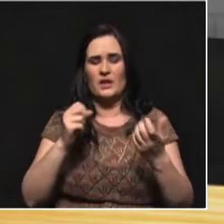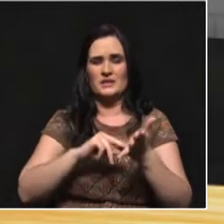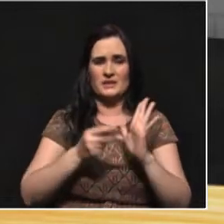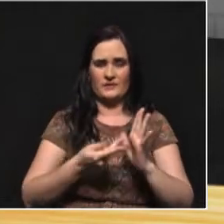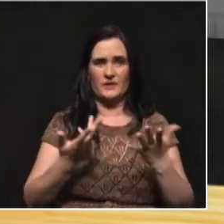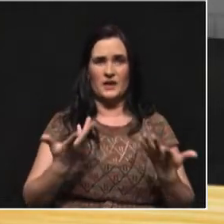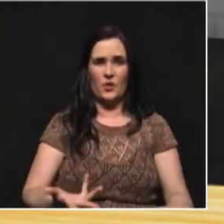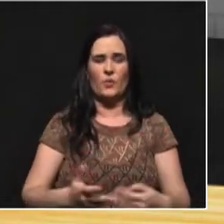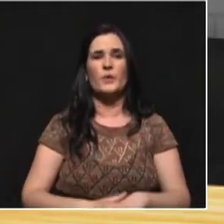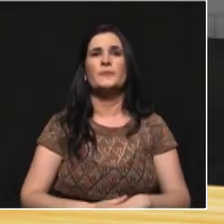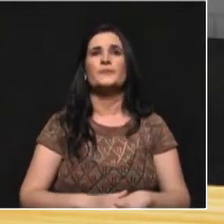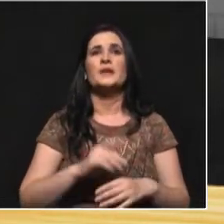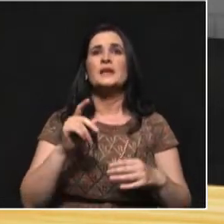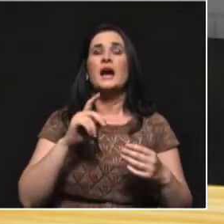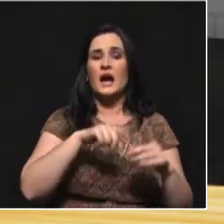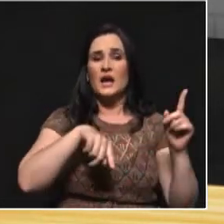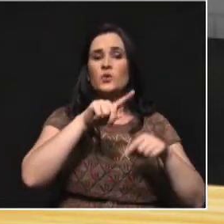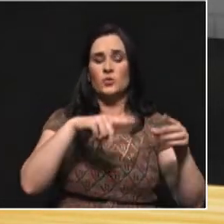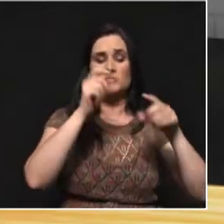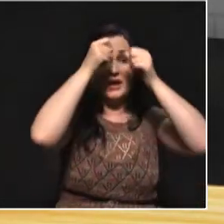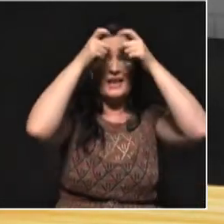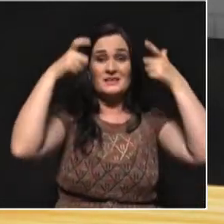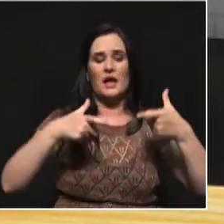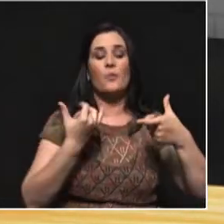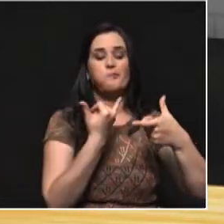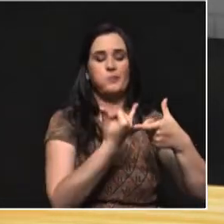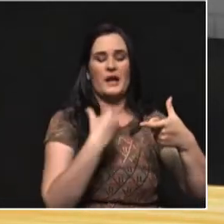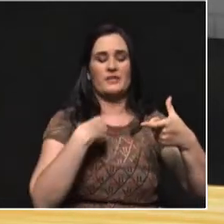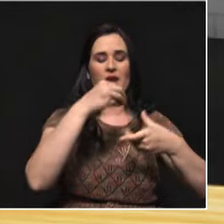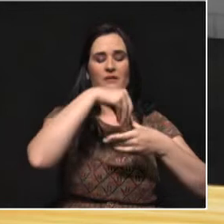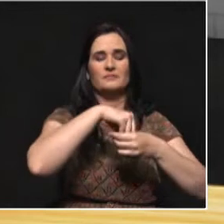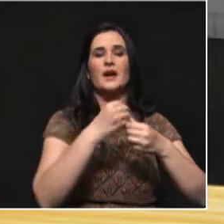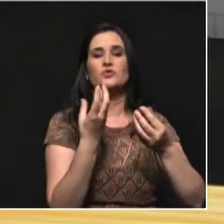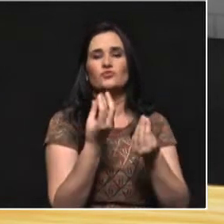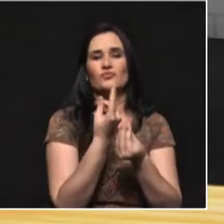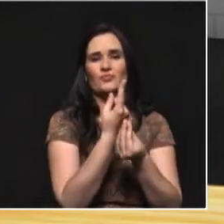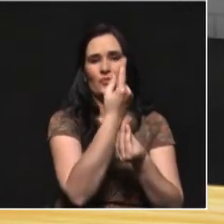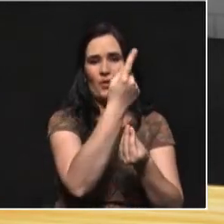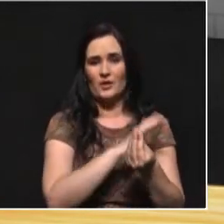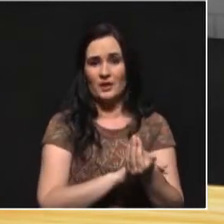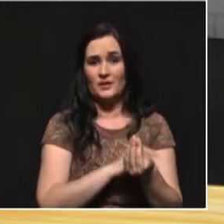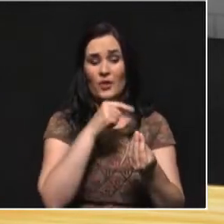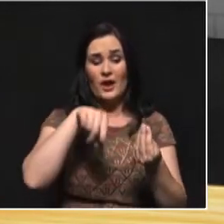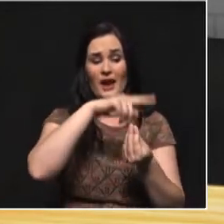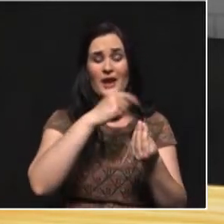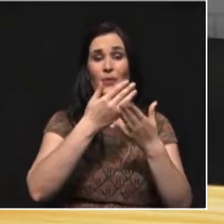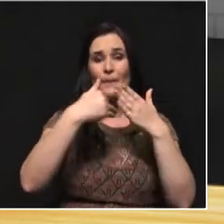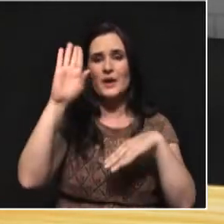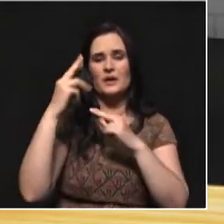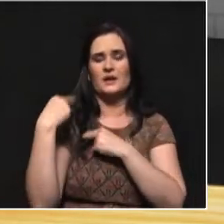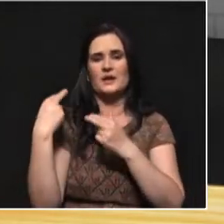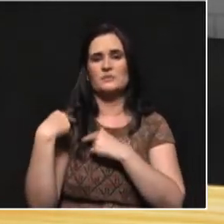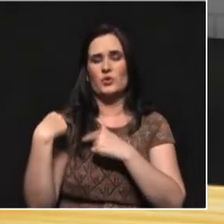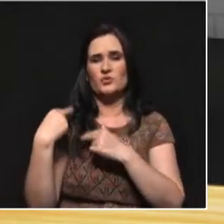Hay una institución dentro del Estado que son los partidos políticos. Y los partidos políticos son los que tienen la mayor responsabilidad al